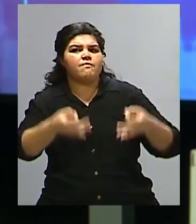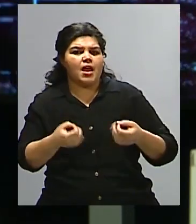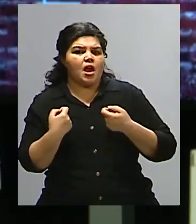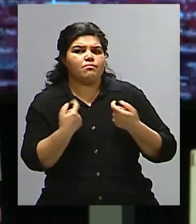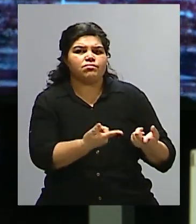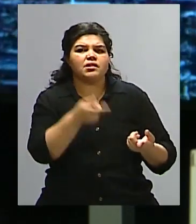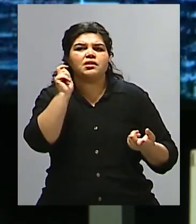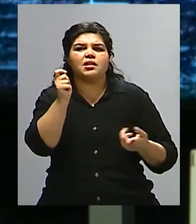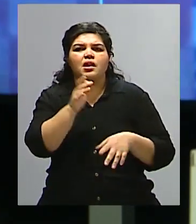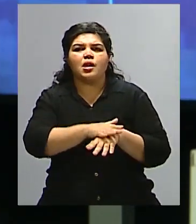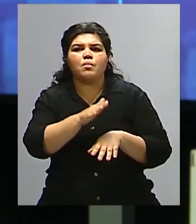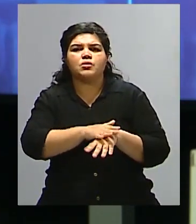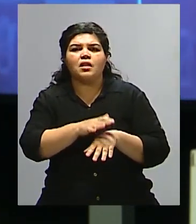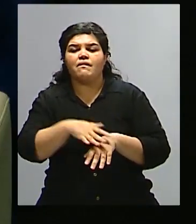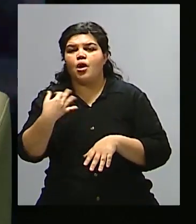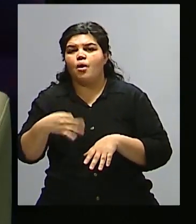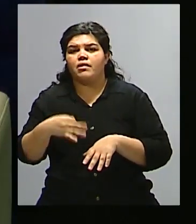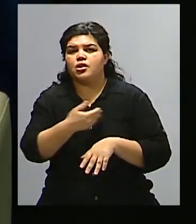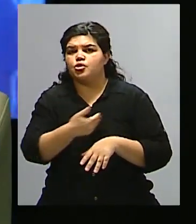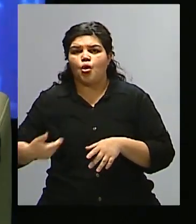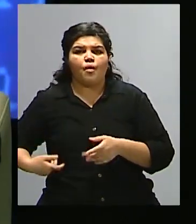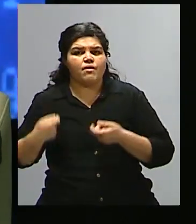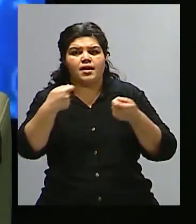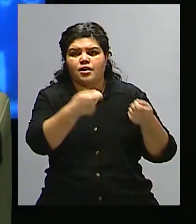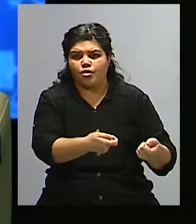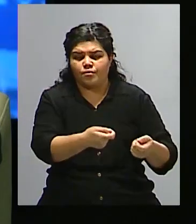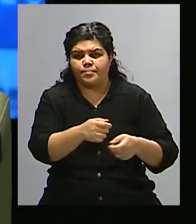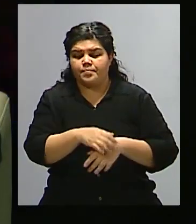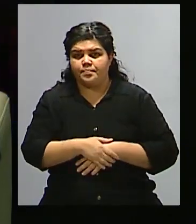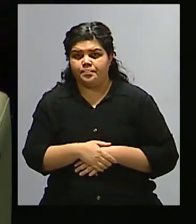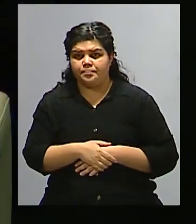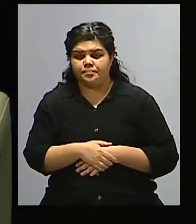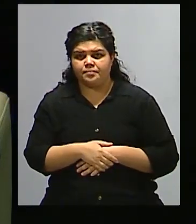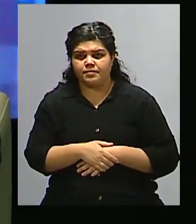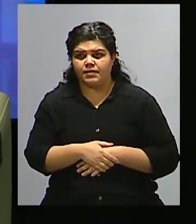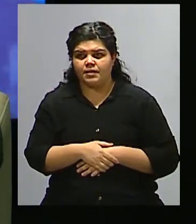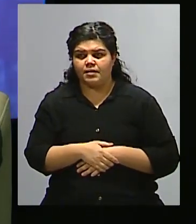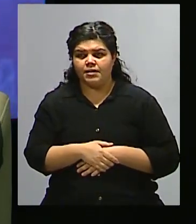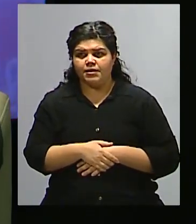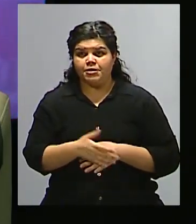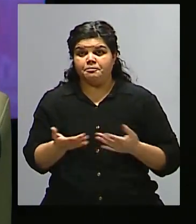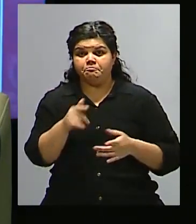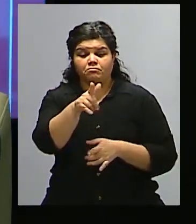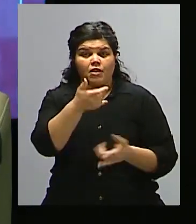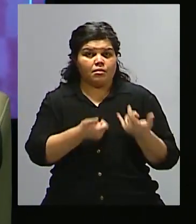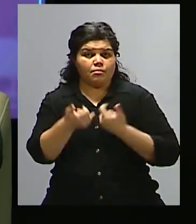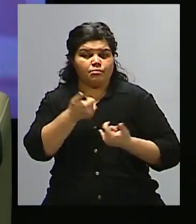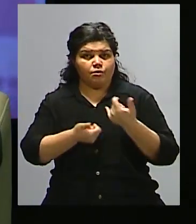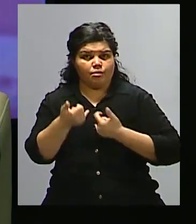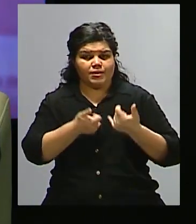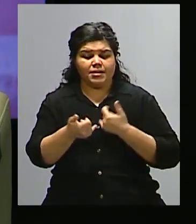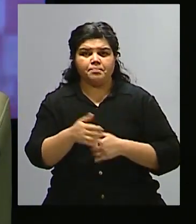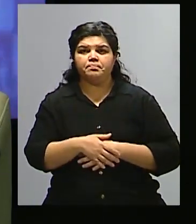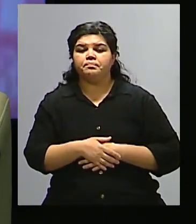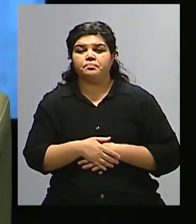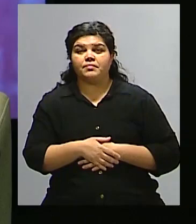obligado a prestar el servicio de salud. Mirá, en realidad, digamos, esto que vos decías, que no es poco